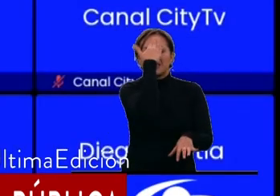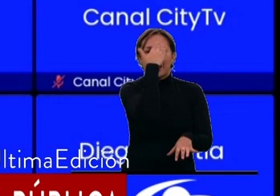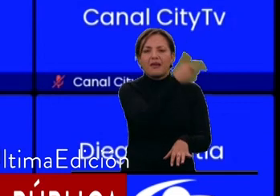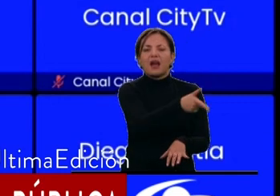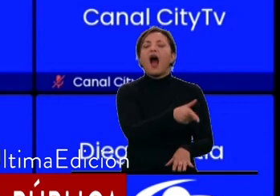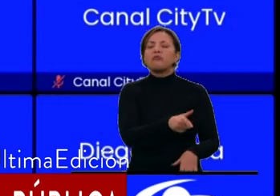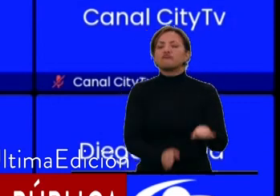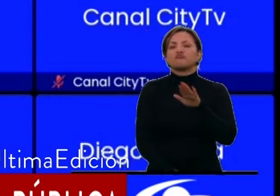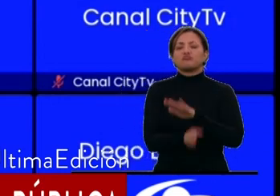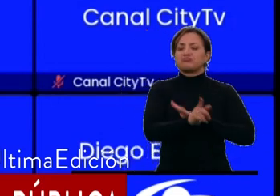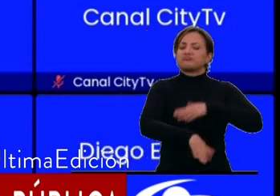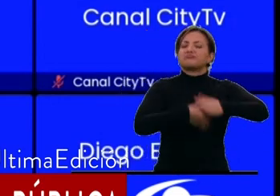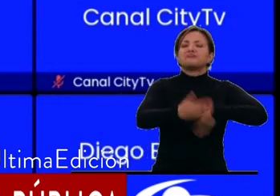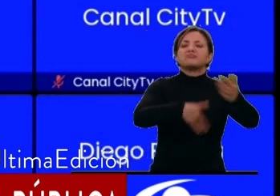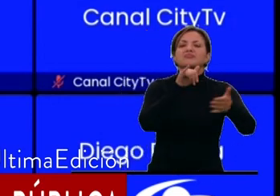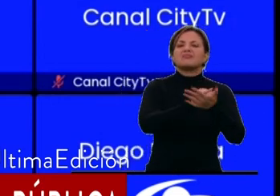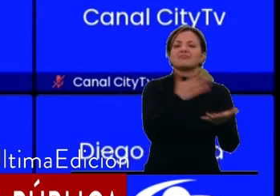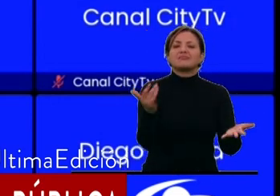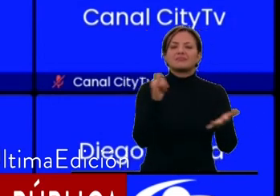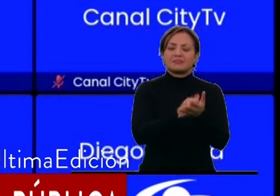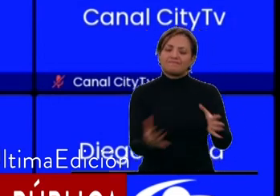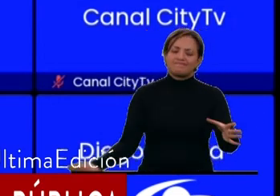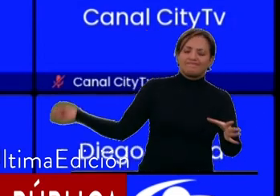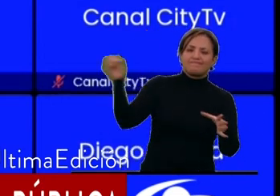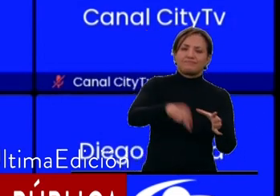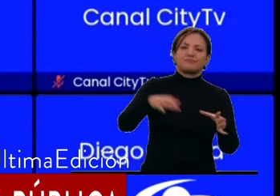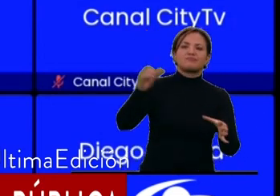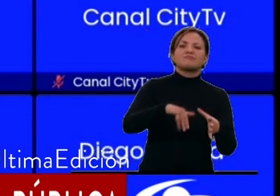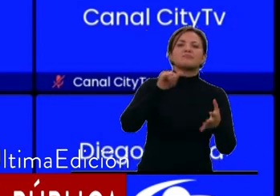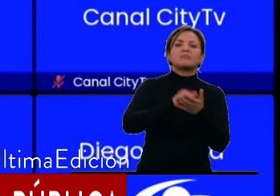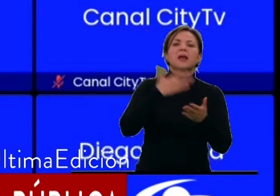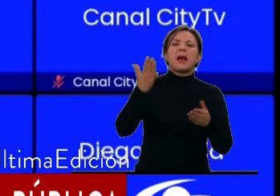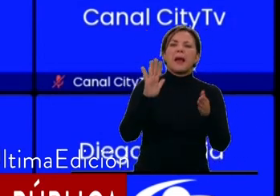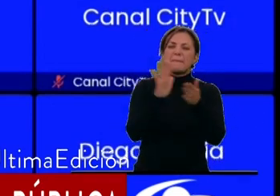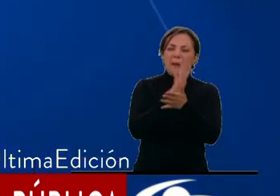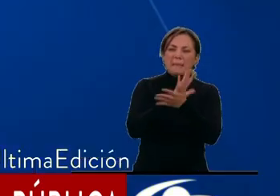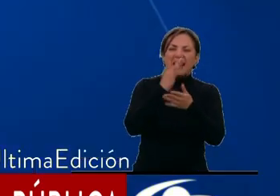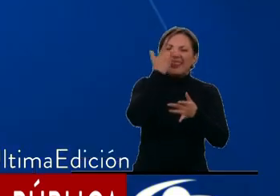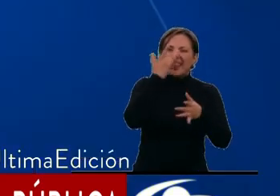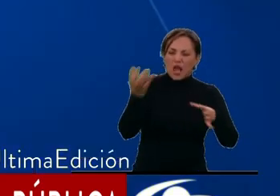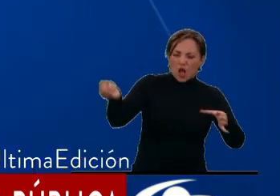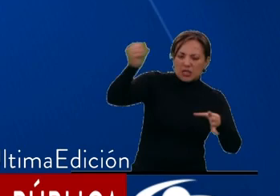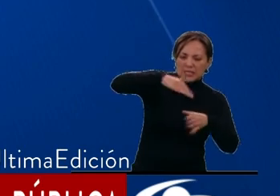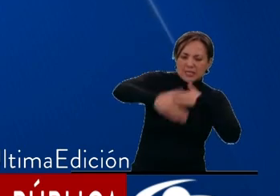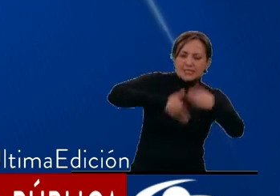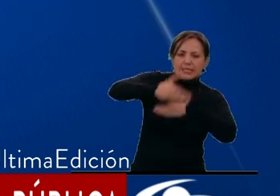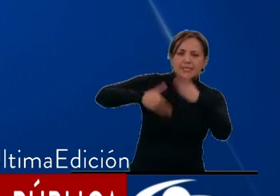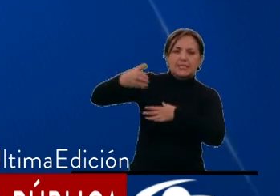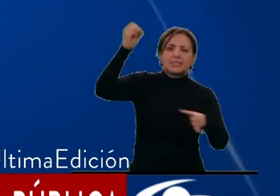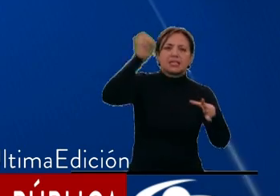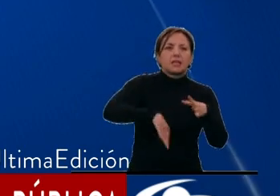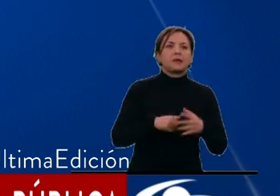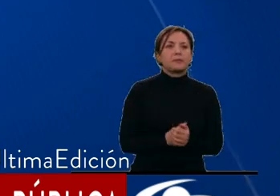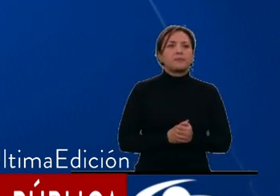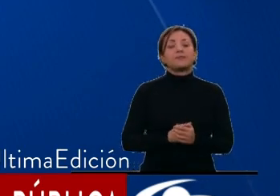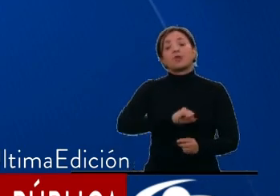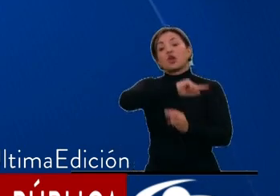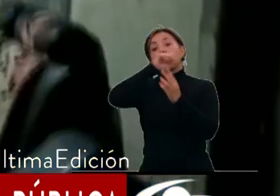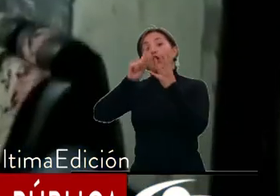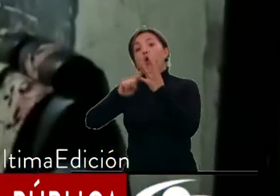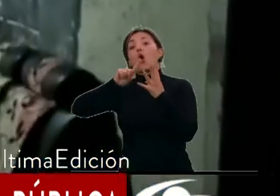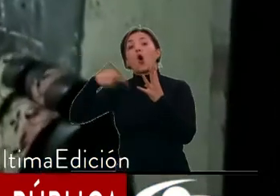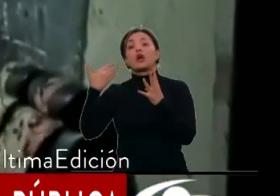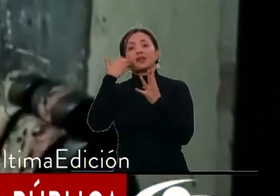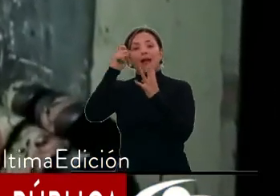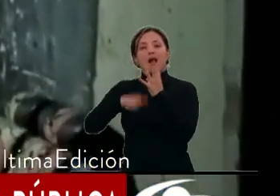procedió entonces a embalar los cuerpos en papel de color negro. Una cuarta víctima, una mujer embarazada cuyo cuerpo